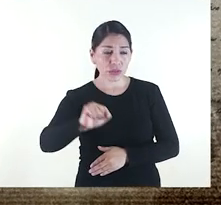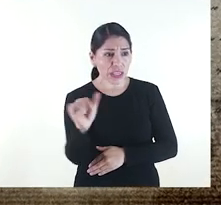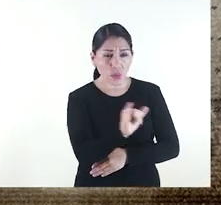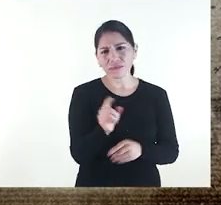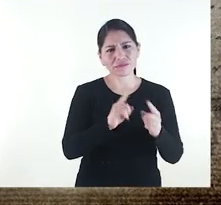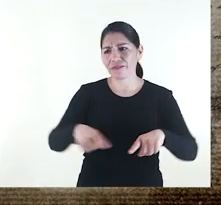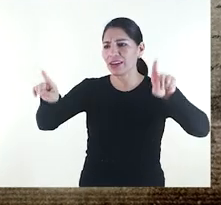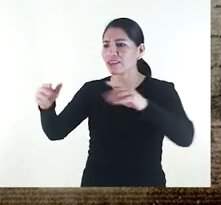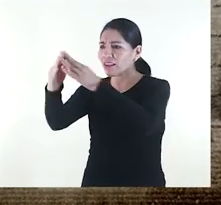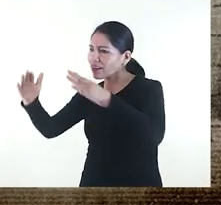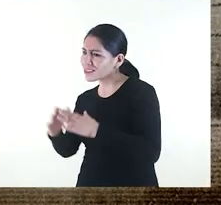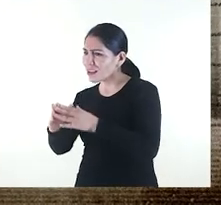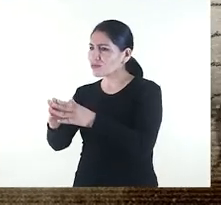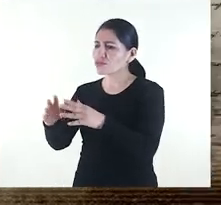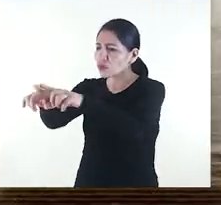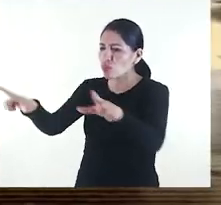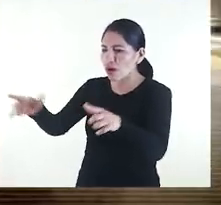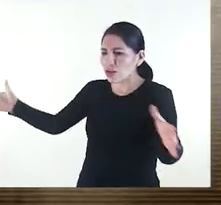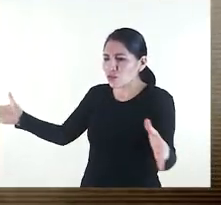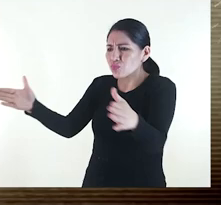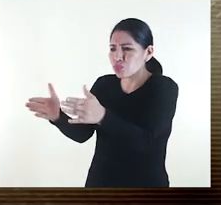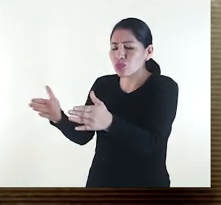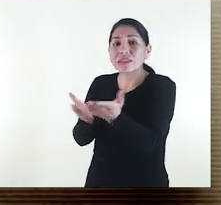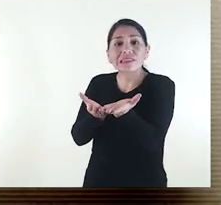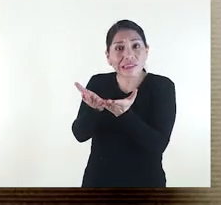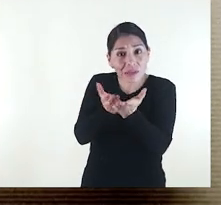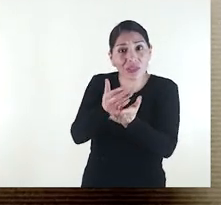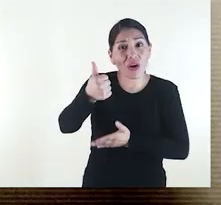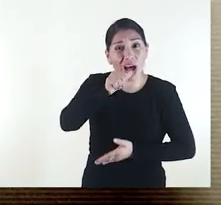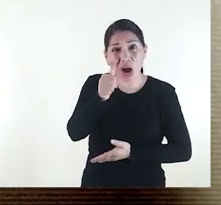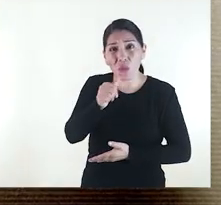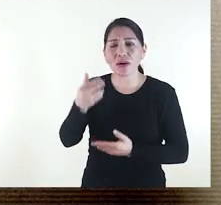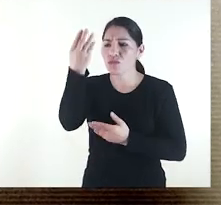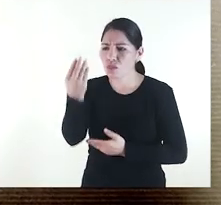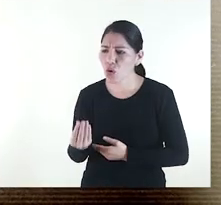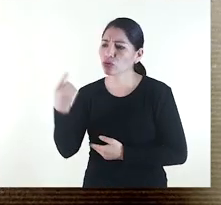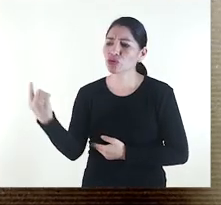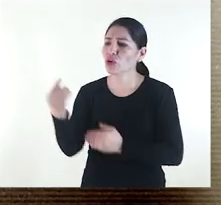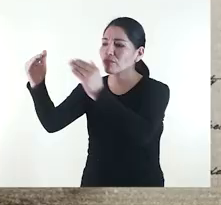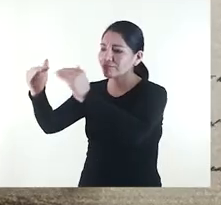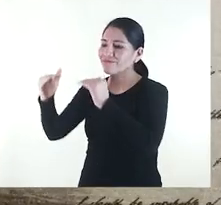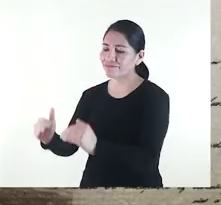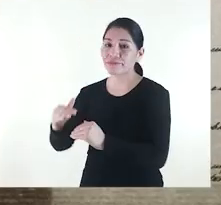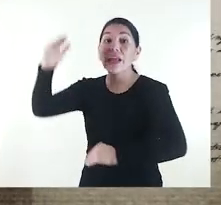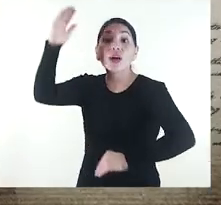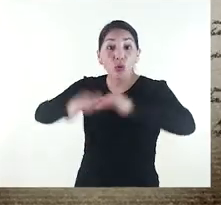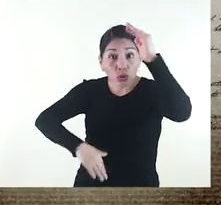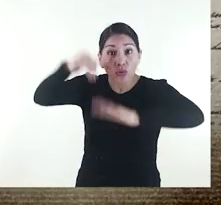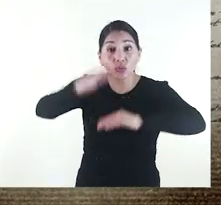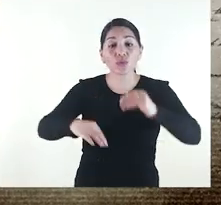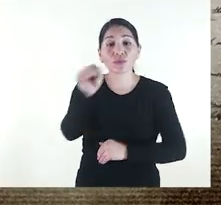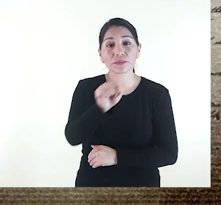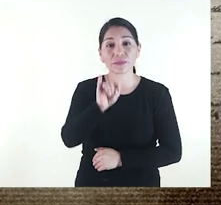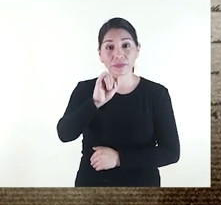viviendas en un espacio reducido y hasta de servicios con el agua muy limitados a solo el primer piso. La construcción es del siglo